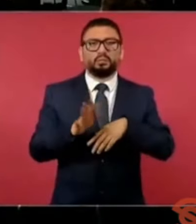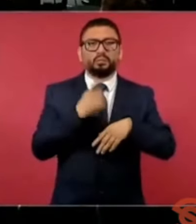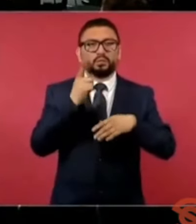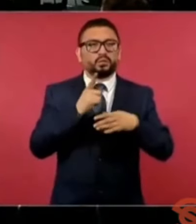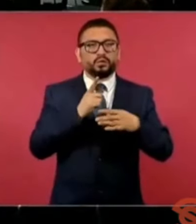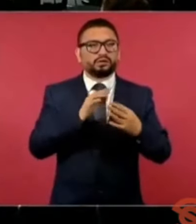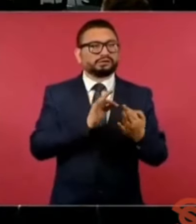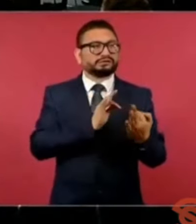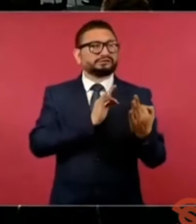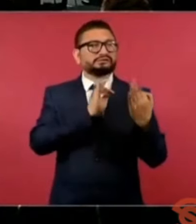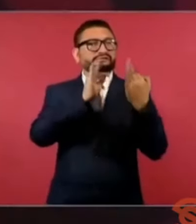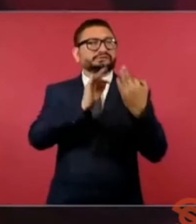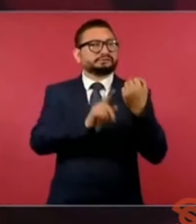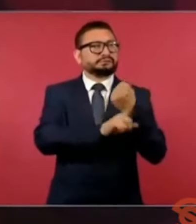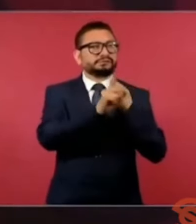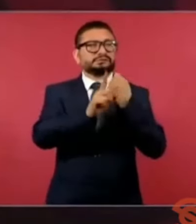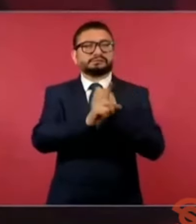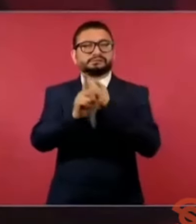calamidades.